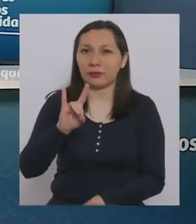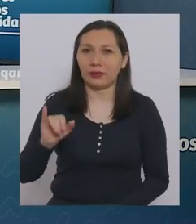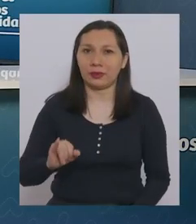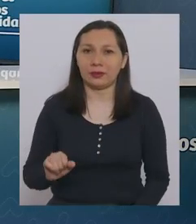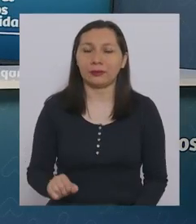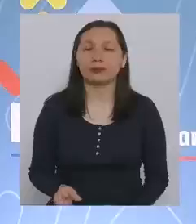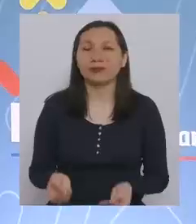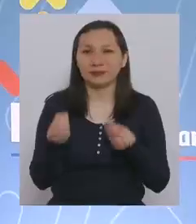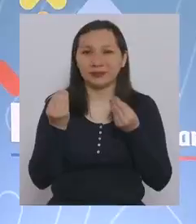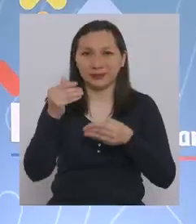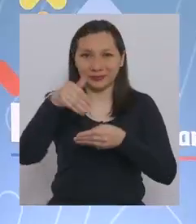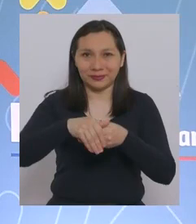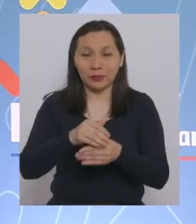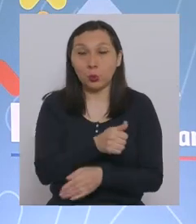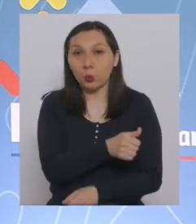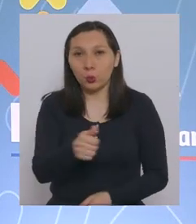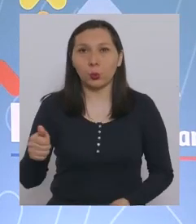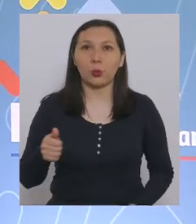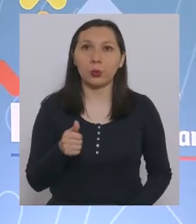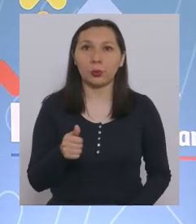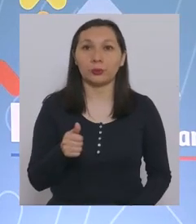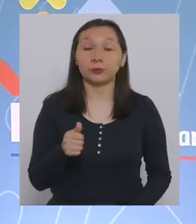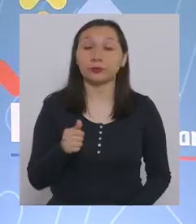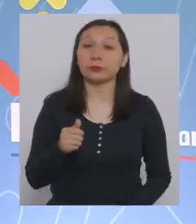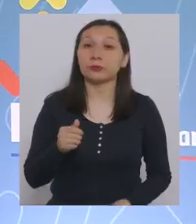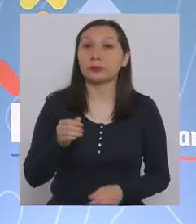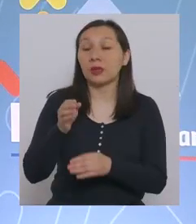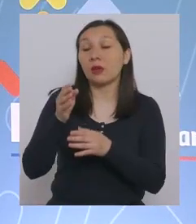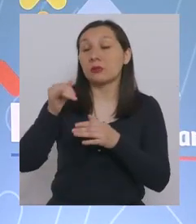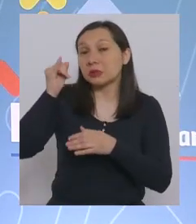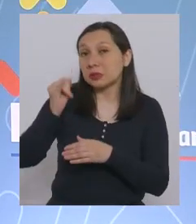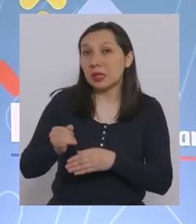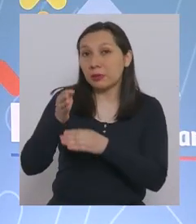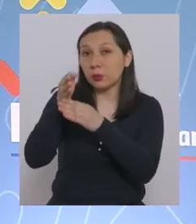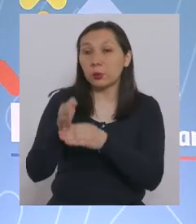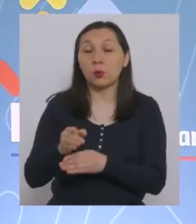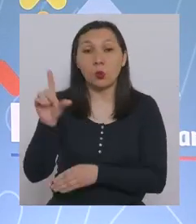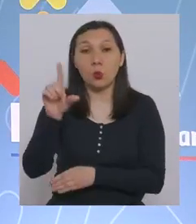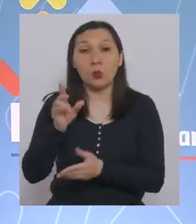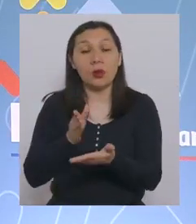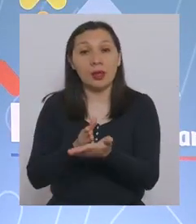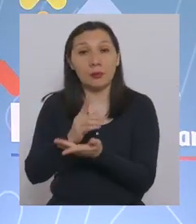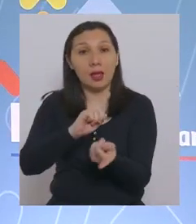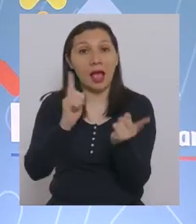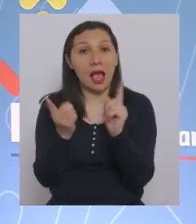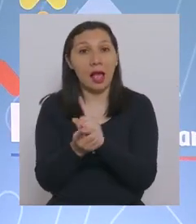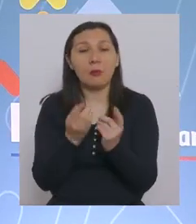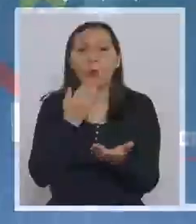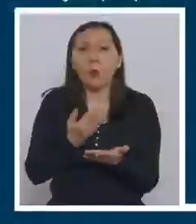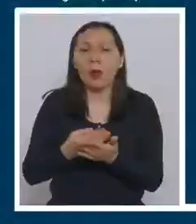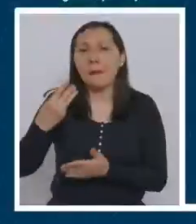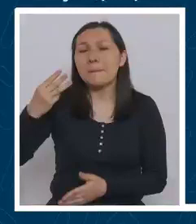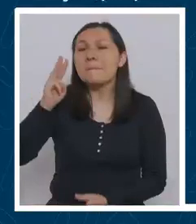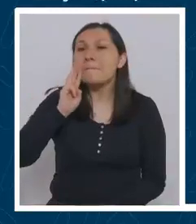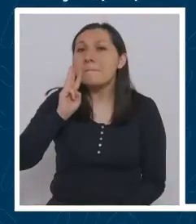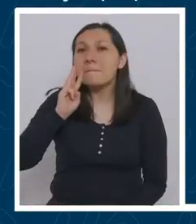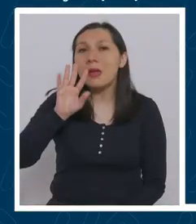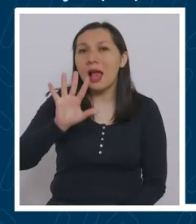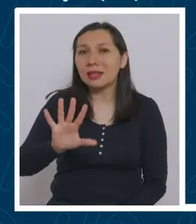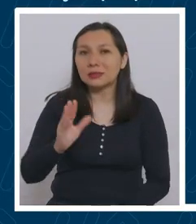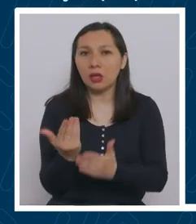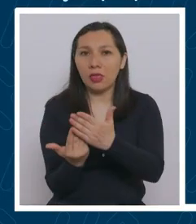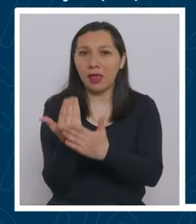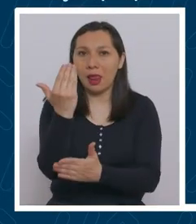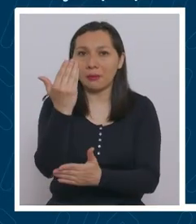Muy buenas tardes a todos. Como todos los días lunes, los cambios empiezan a regir el día miércoles a las cinco de la mañana.